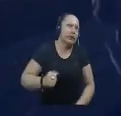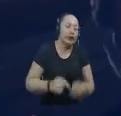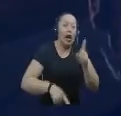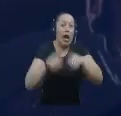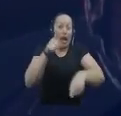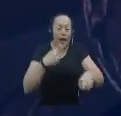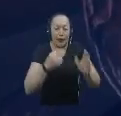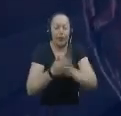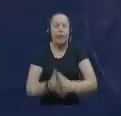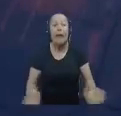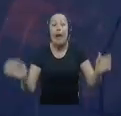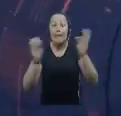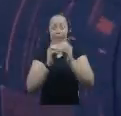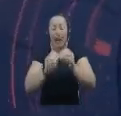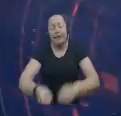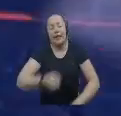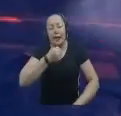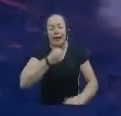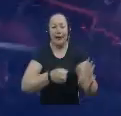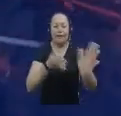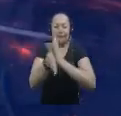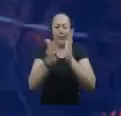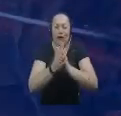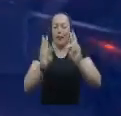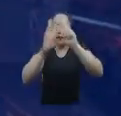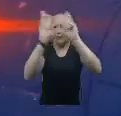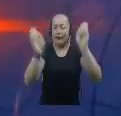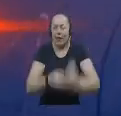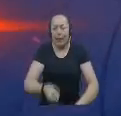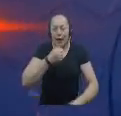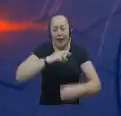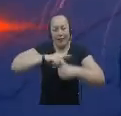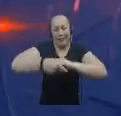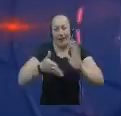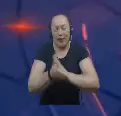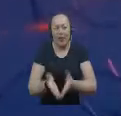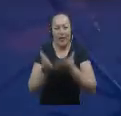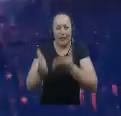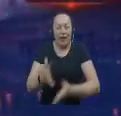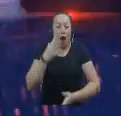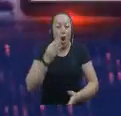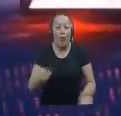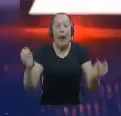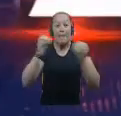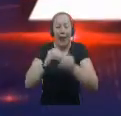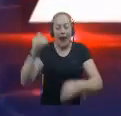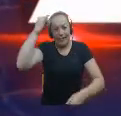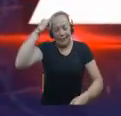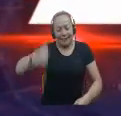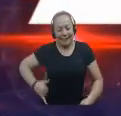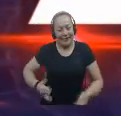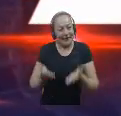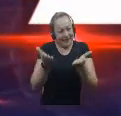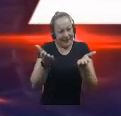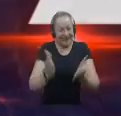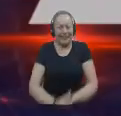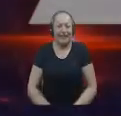Estas y otras noticias en la siguiente emisión informativa con Gustavo Arias y Juanita Balbuena